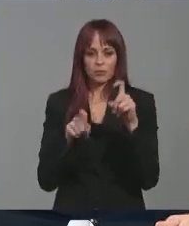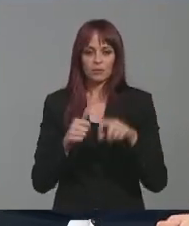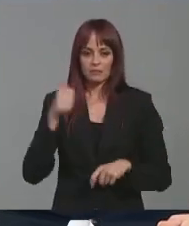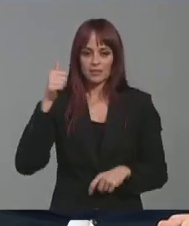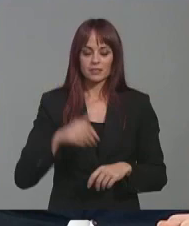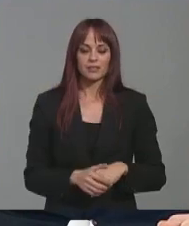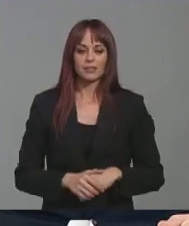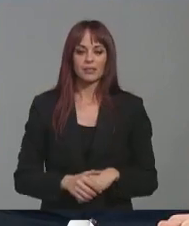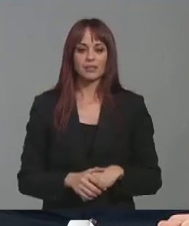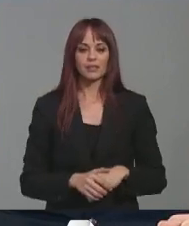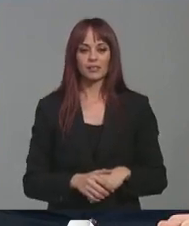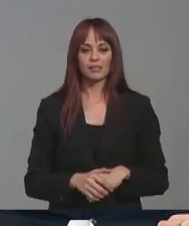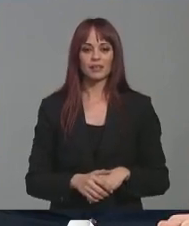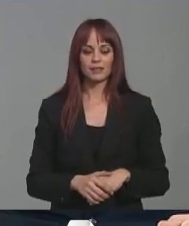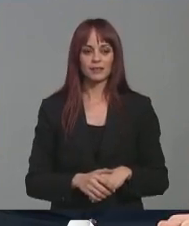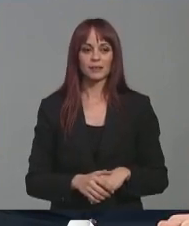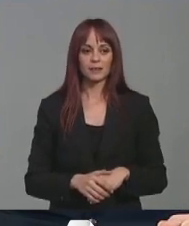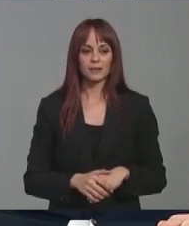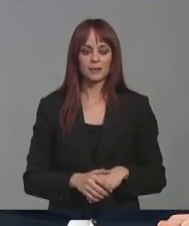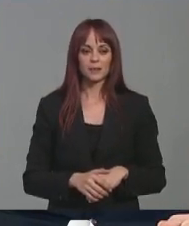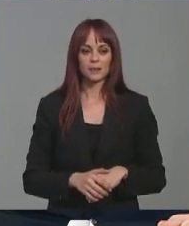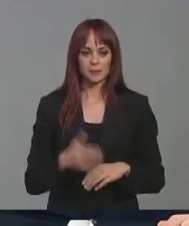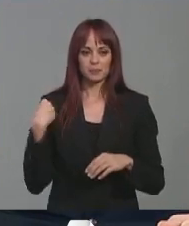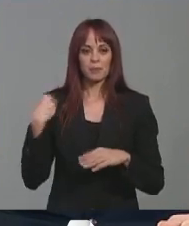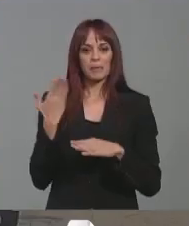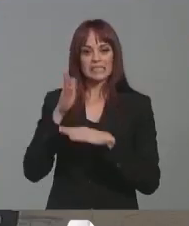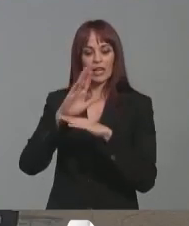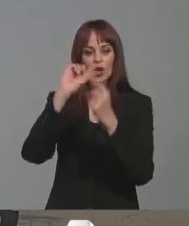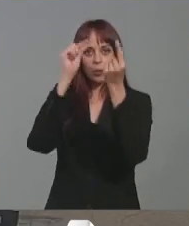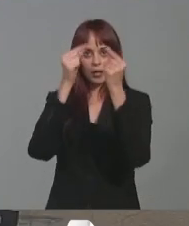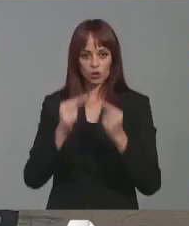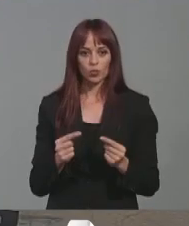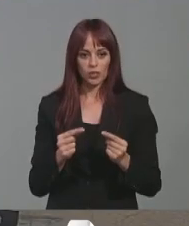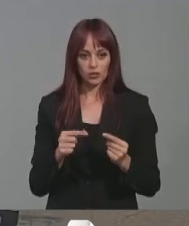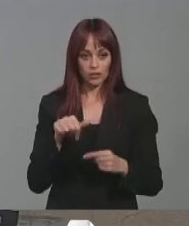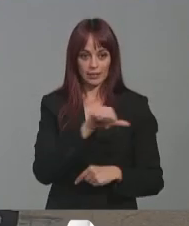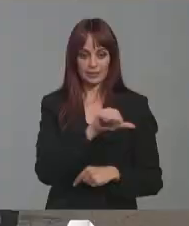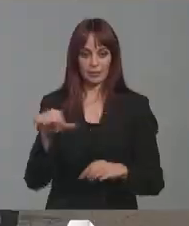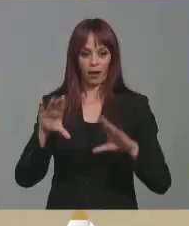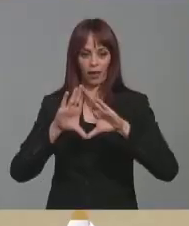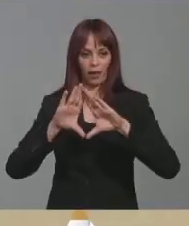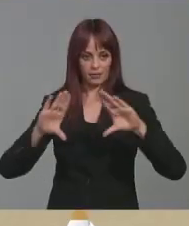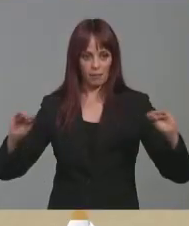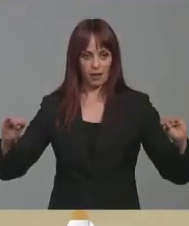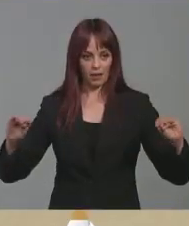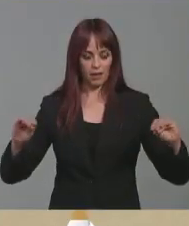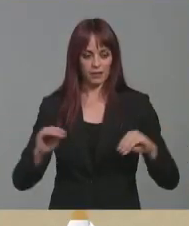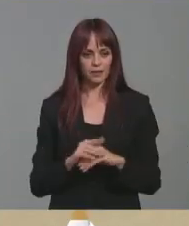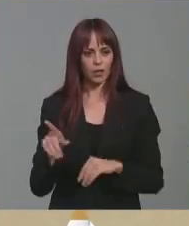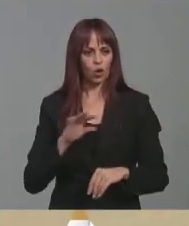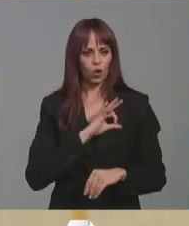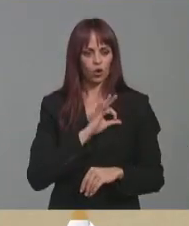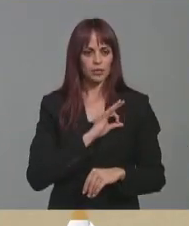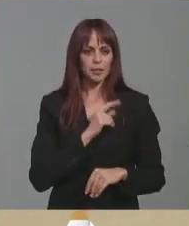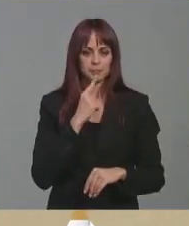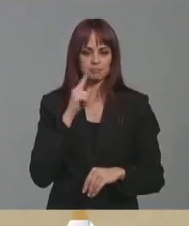haciendo alusión de nuevo a su presentación de los presupuestos esta semana en la Asamblea Regional, usted ha afrontado también